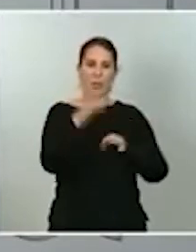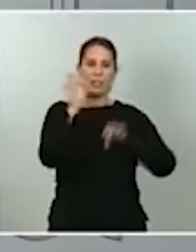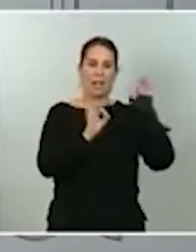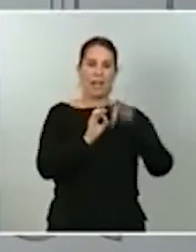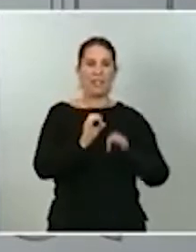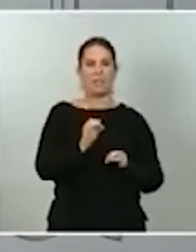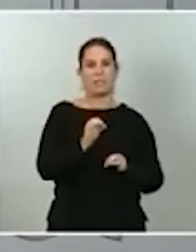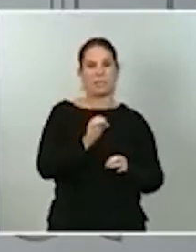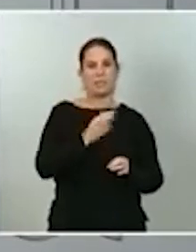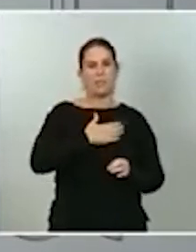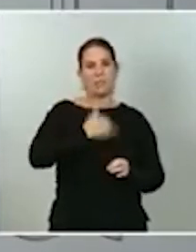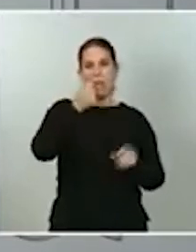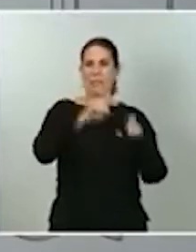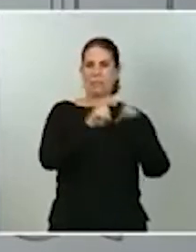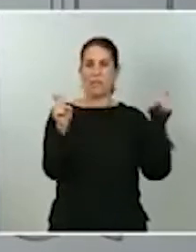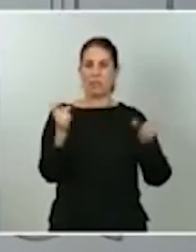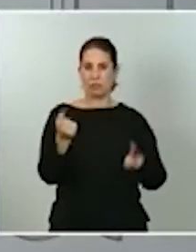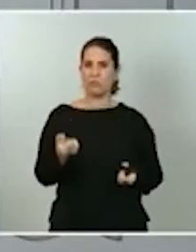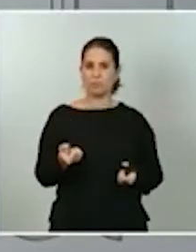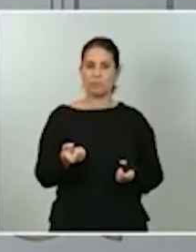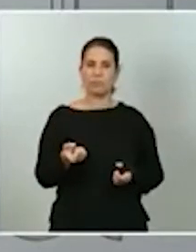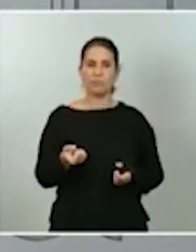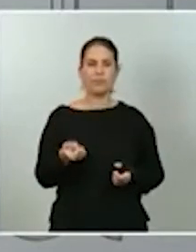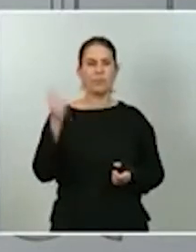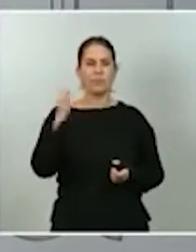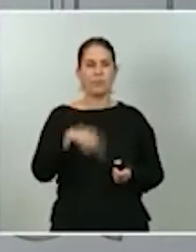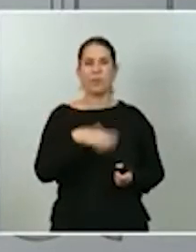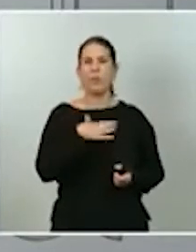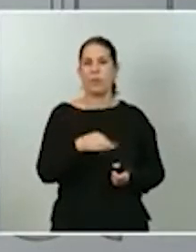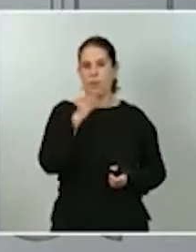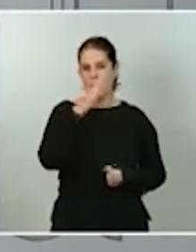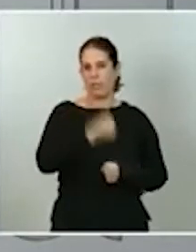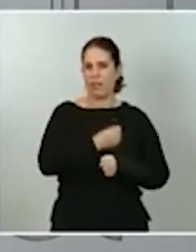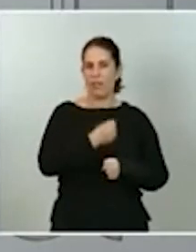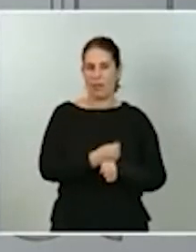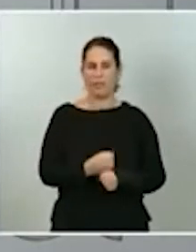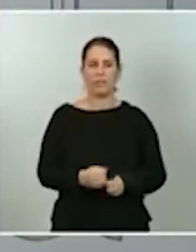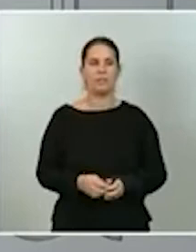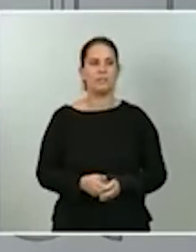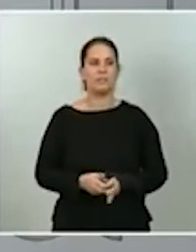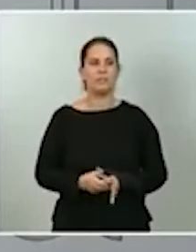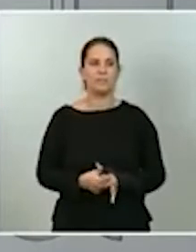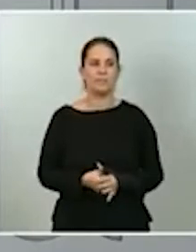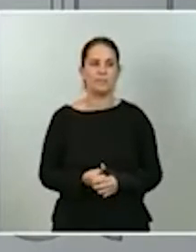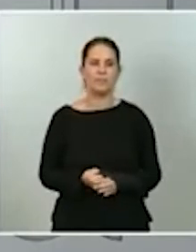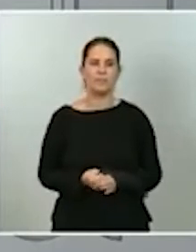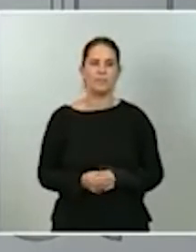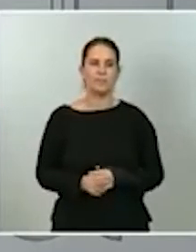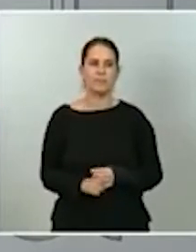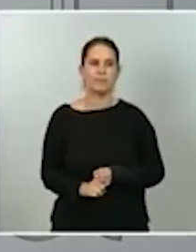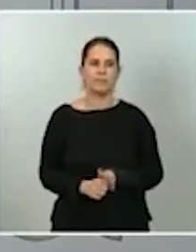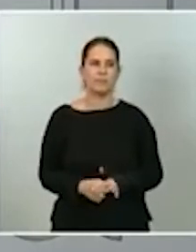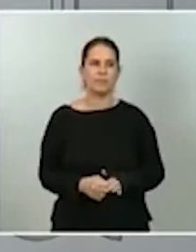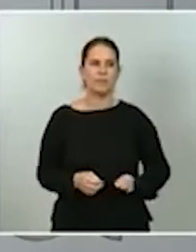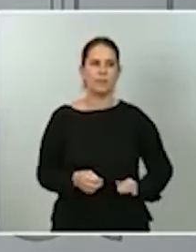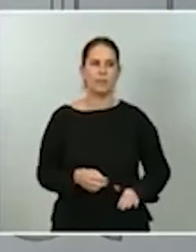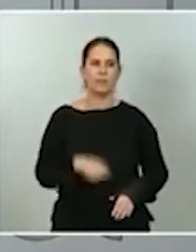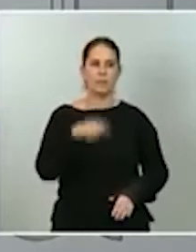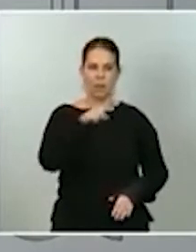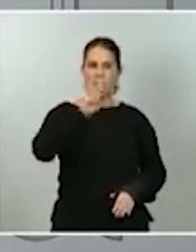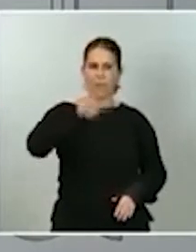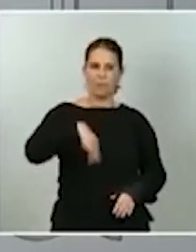empresarios, también puede ser por parte de los trabajadores, pero que permiten constituir una garantía añadida